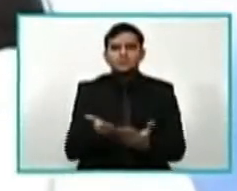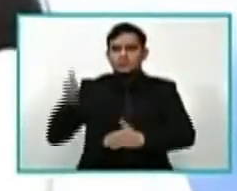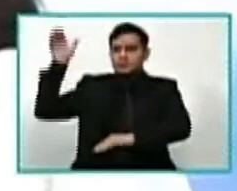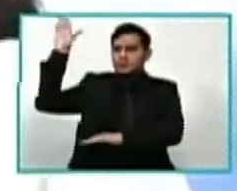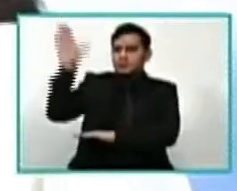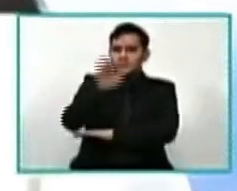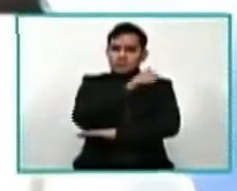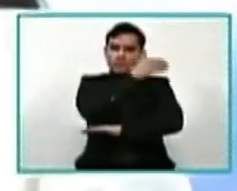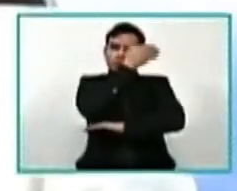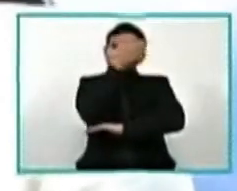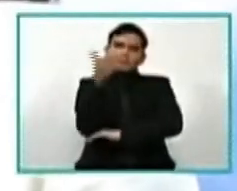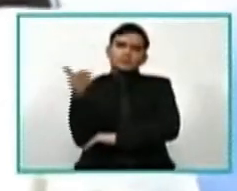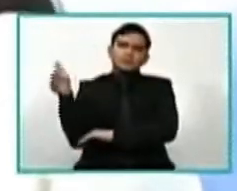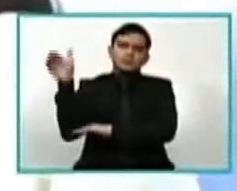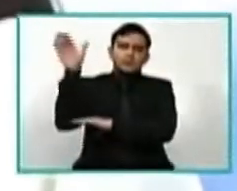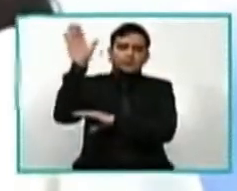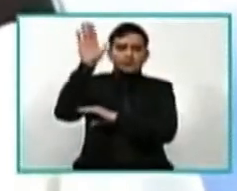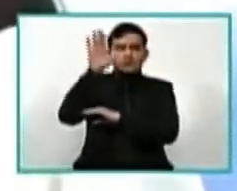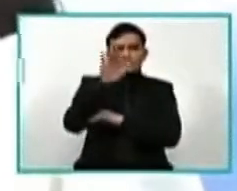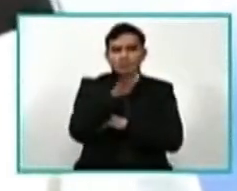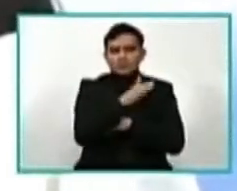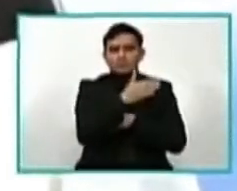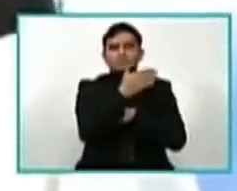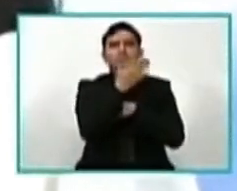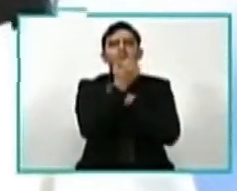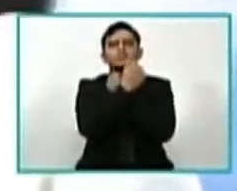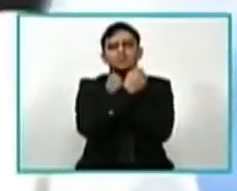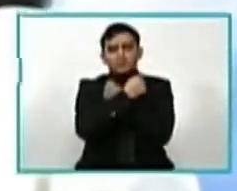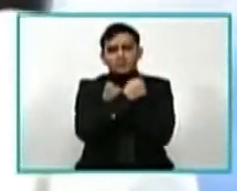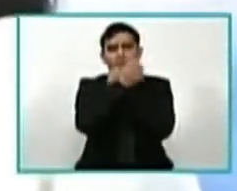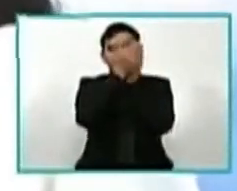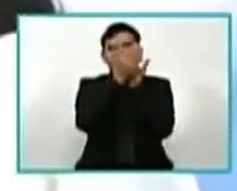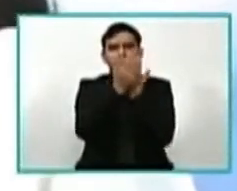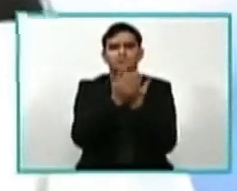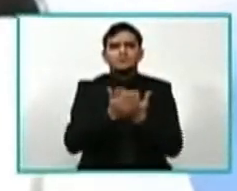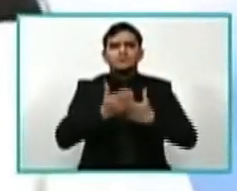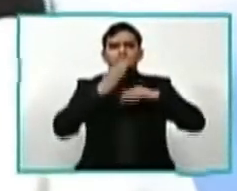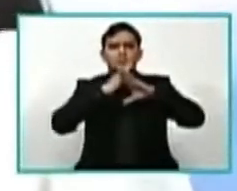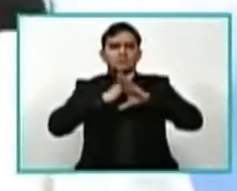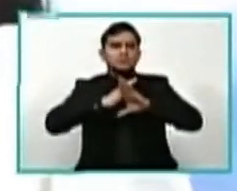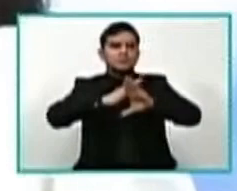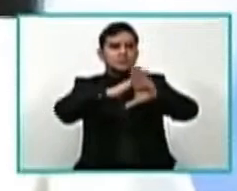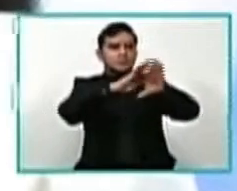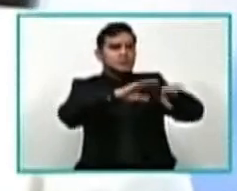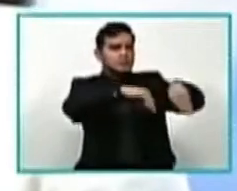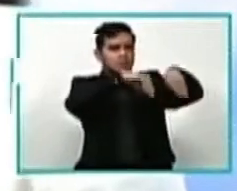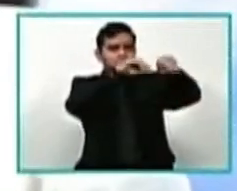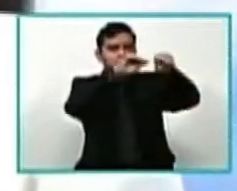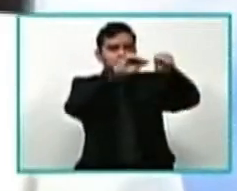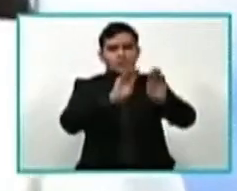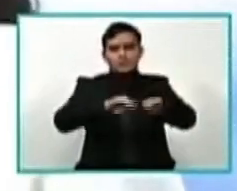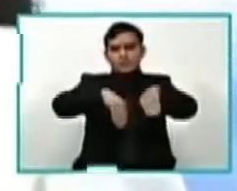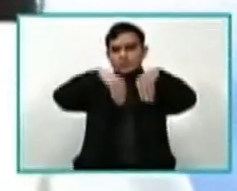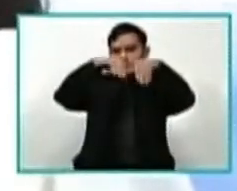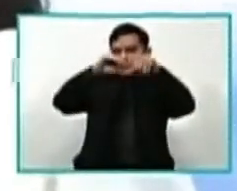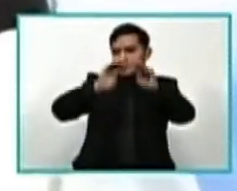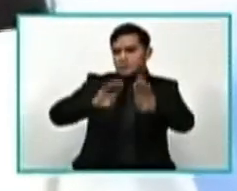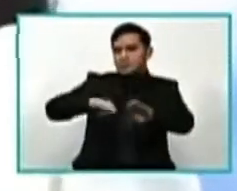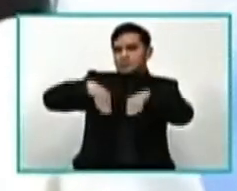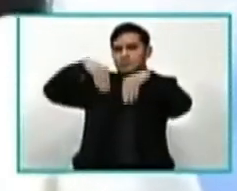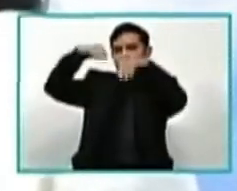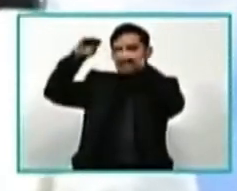Defendiendo tu santa bandera, y en sus pliegues